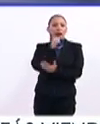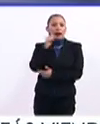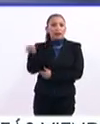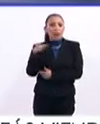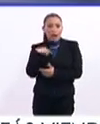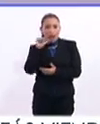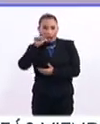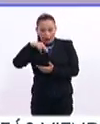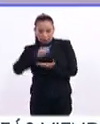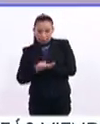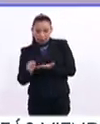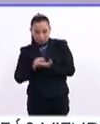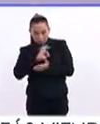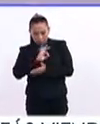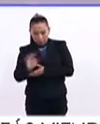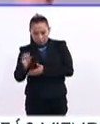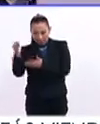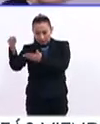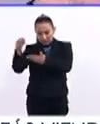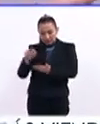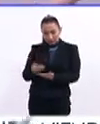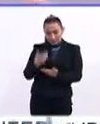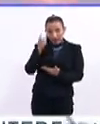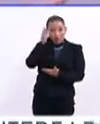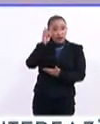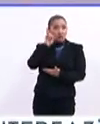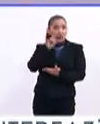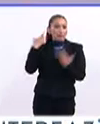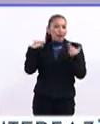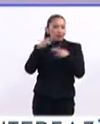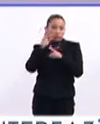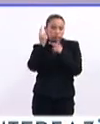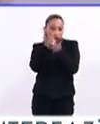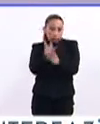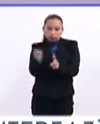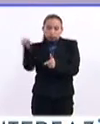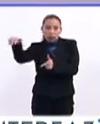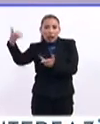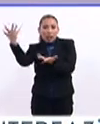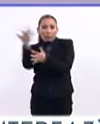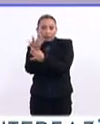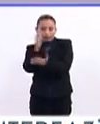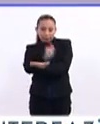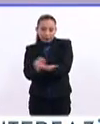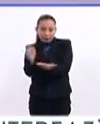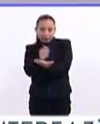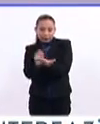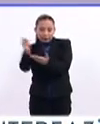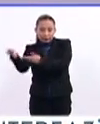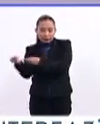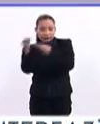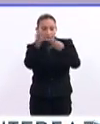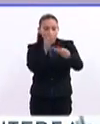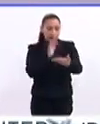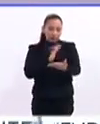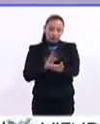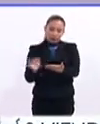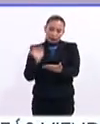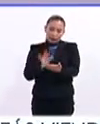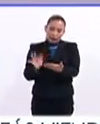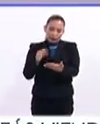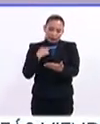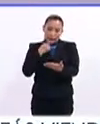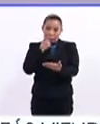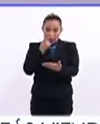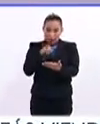Entonces, Anita anota y le digo, bueno, me puede. Entonces, ya la directora, maestra, quien sea, tiene que de vuelta leerte lo